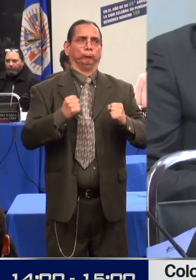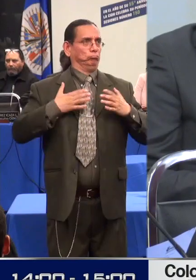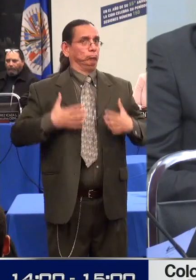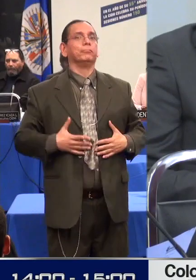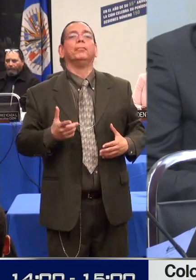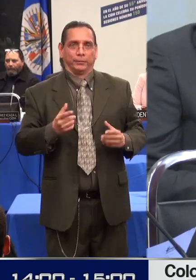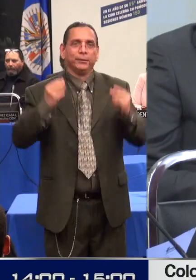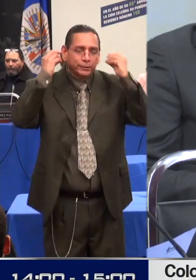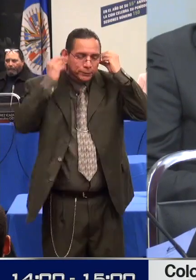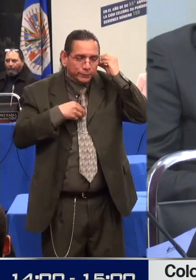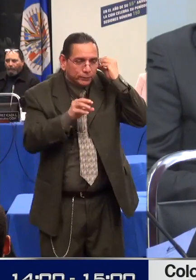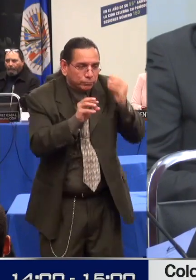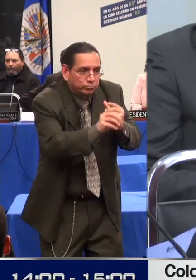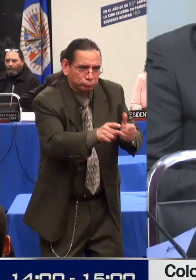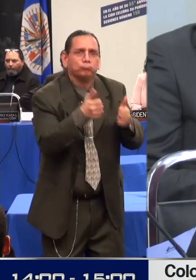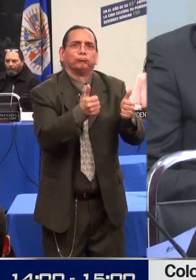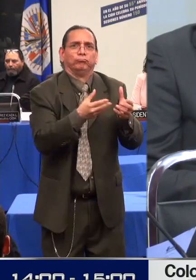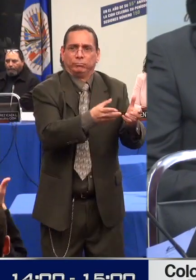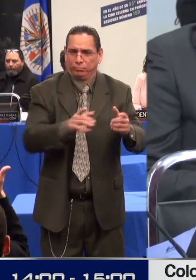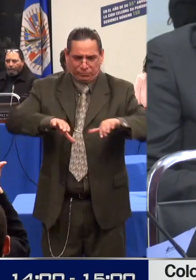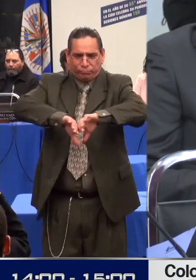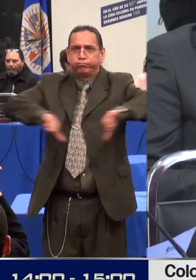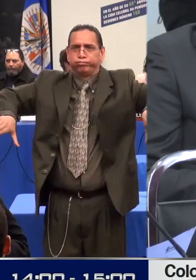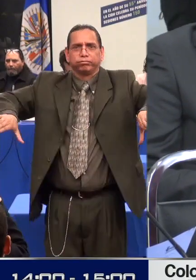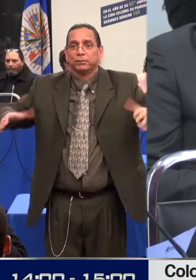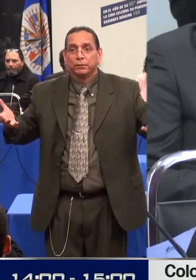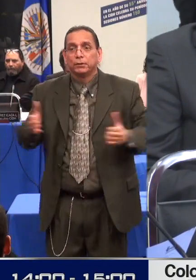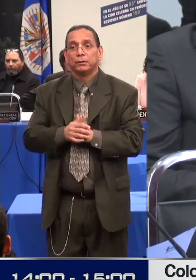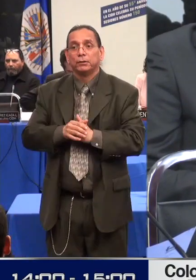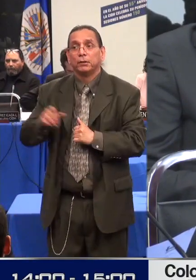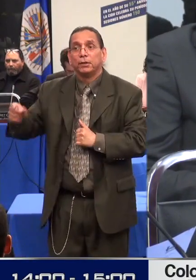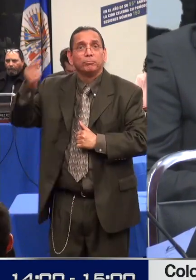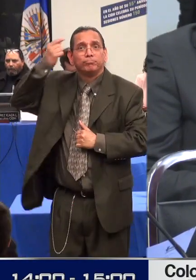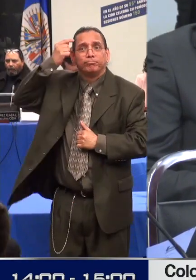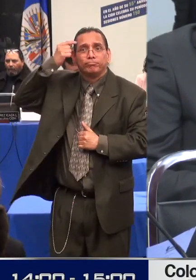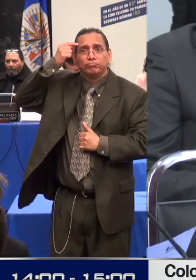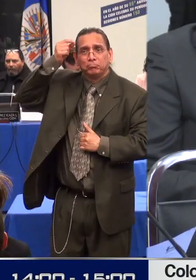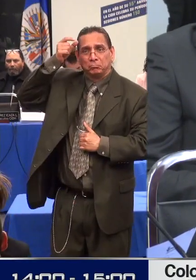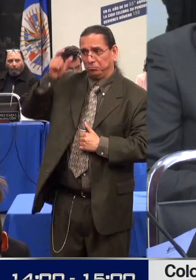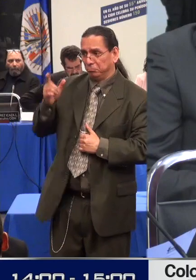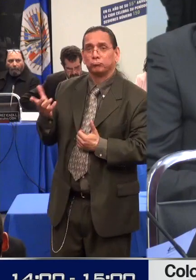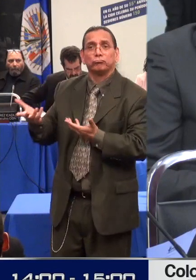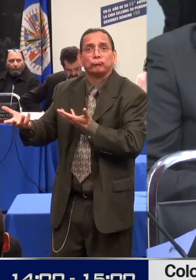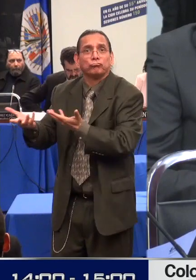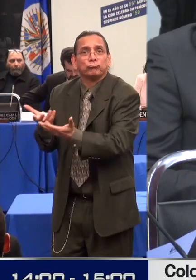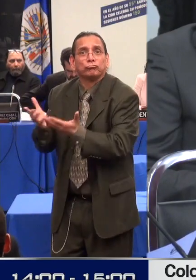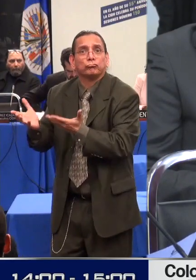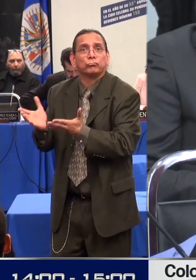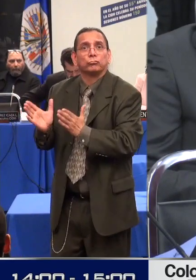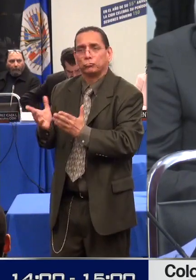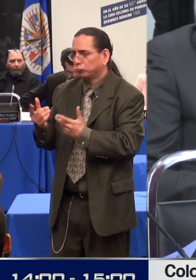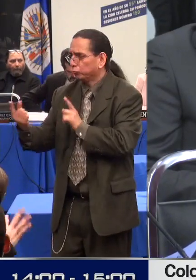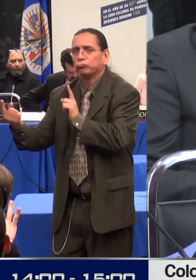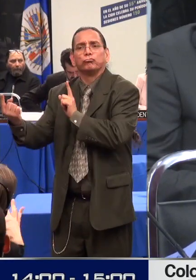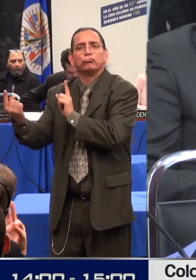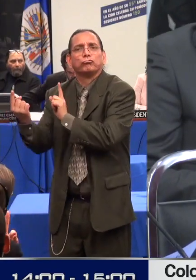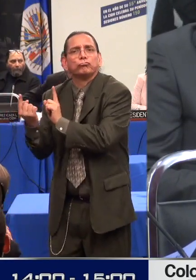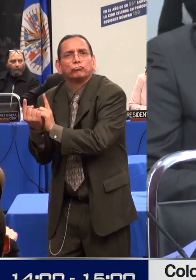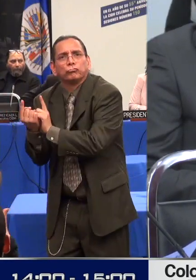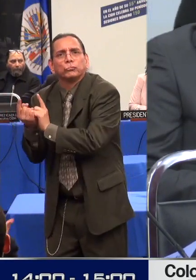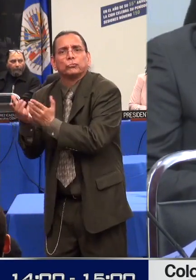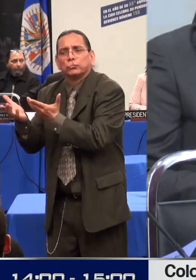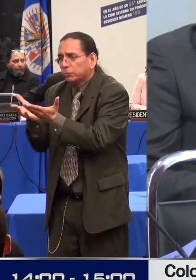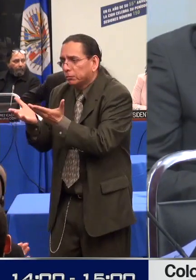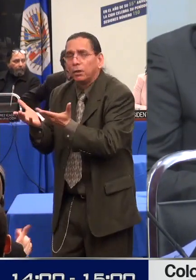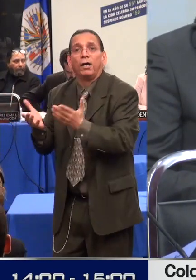Encontramos también que en muchos de los casos, los prejuicios y estereotipos sobre las personas con discapacidad hacen que los y las prestadores de servicios